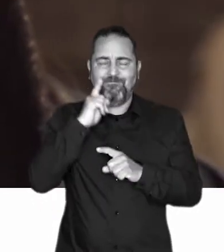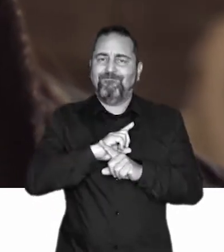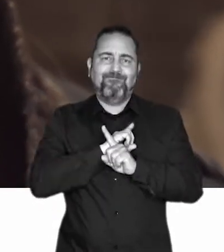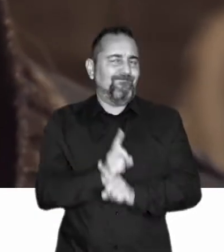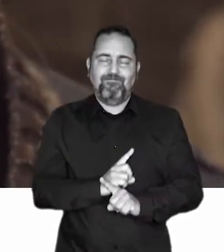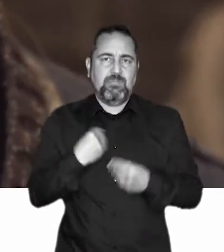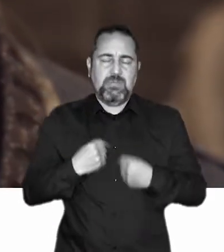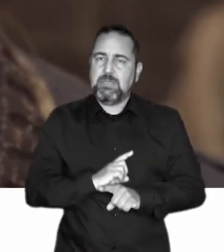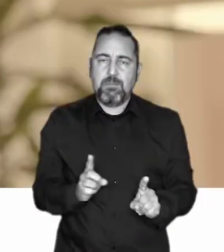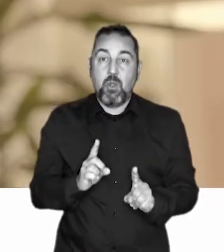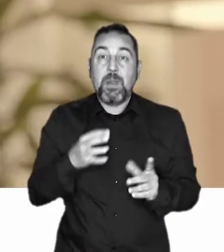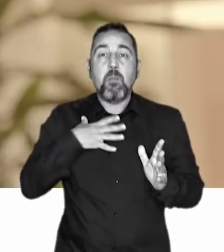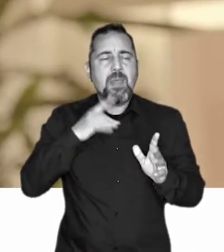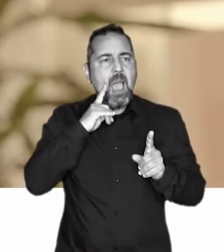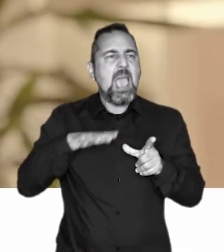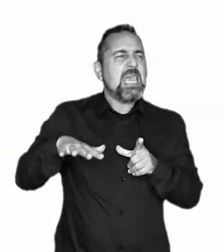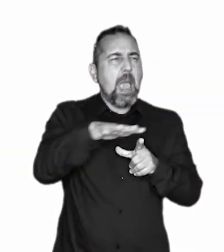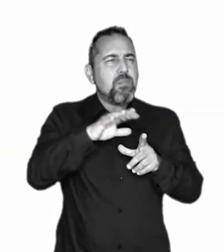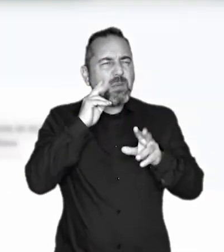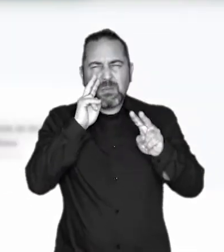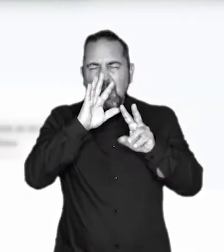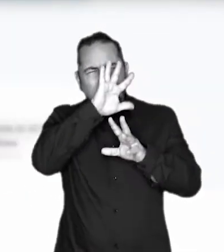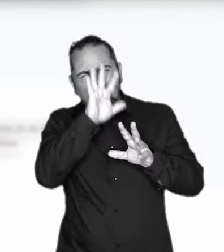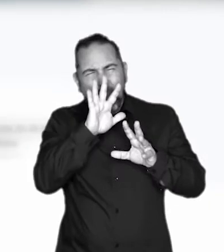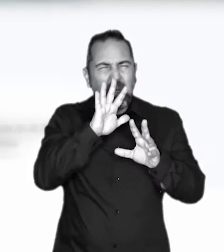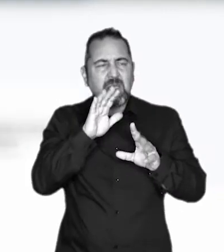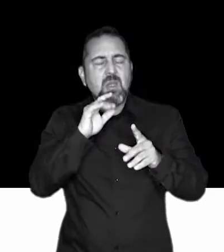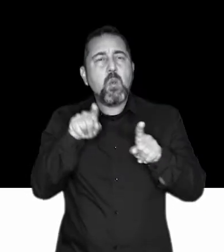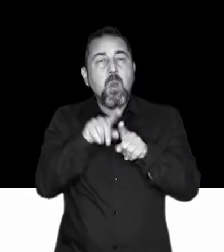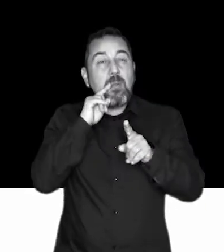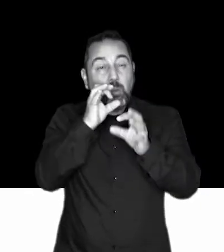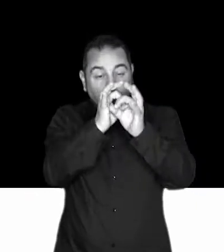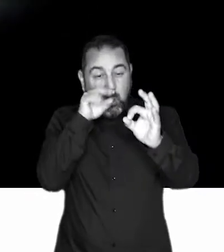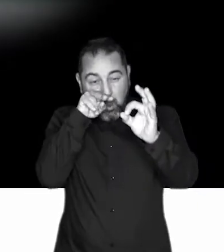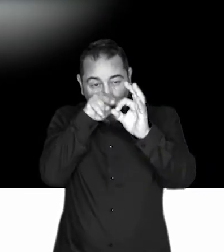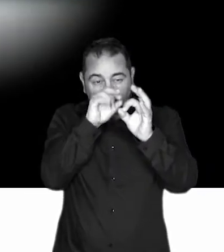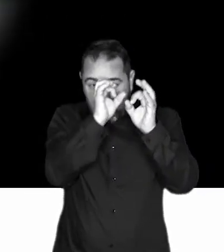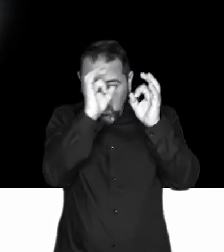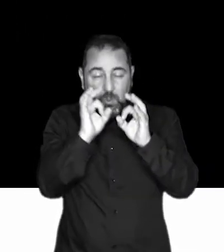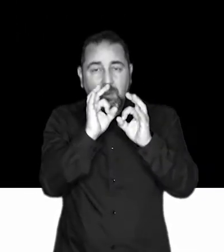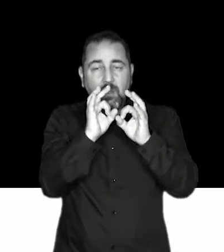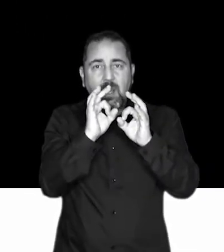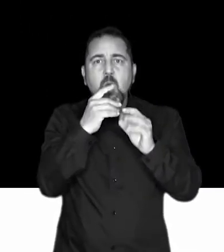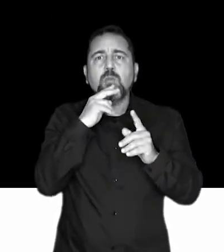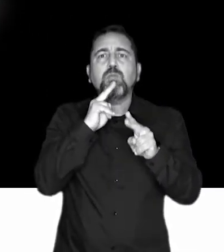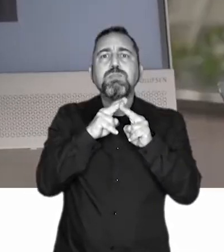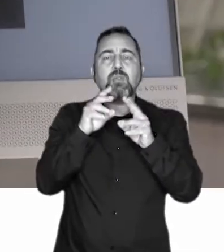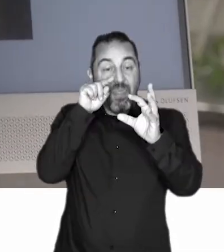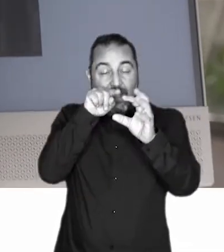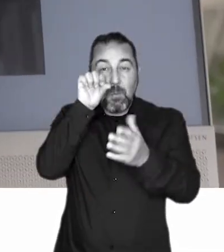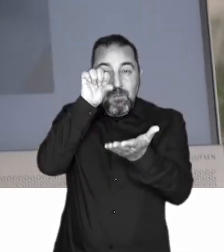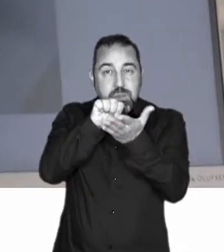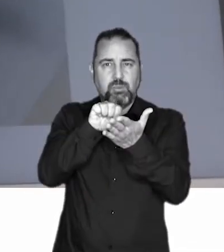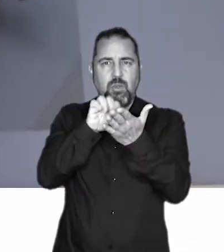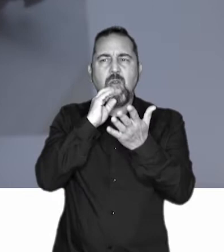gafas. Estas personas pueden percibir el campo visual borroso como si estuviesen viendo por un tubo. Hay quienes tienen